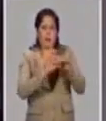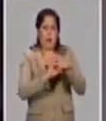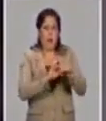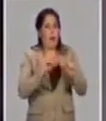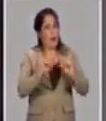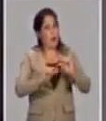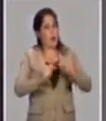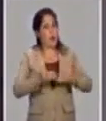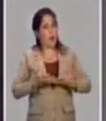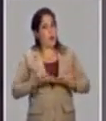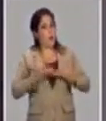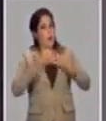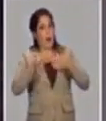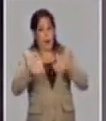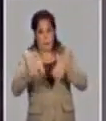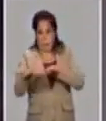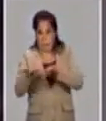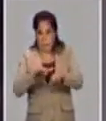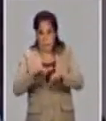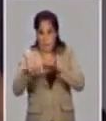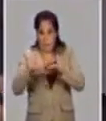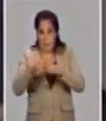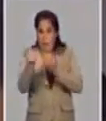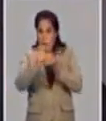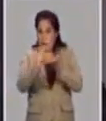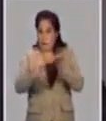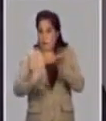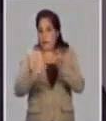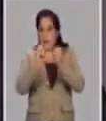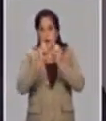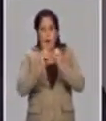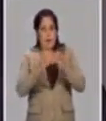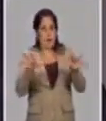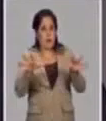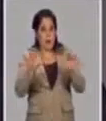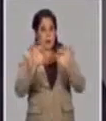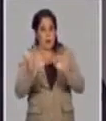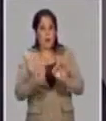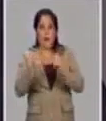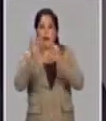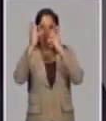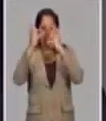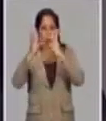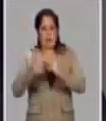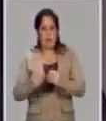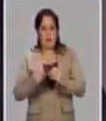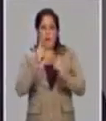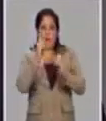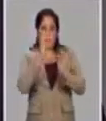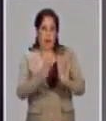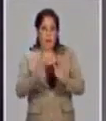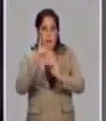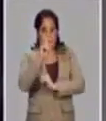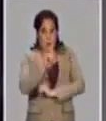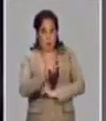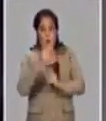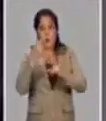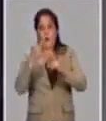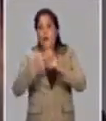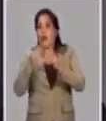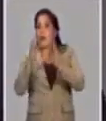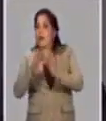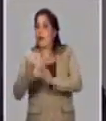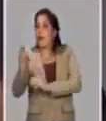También ahora ya estamos preparando los manuscritos, o las publicaciones de los resultados de la fase 1, de las